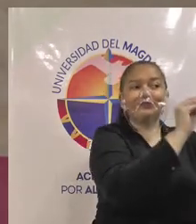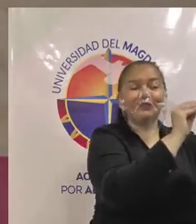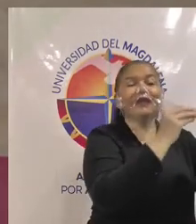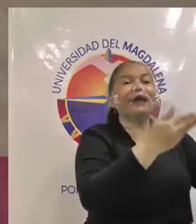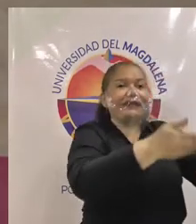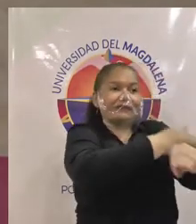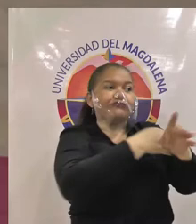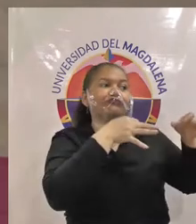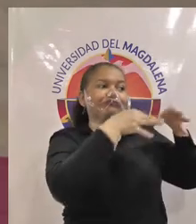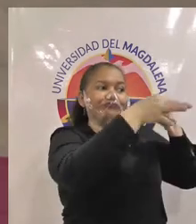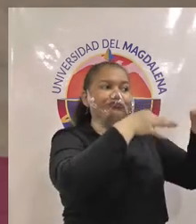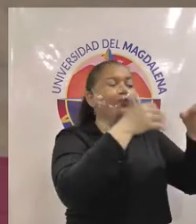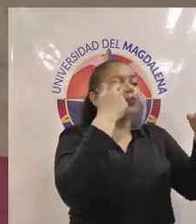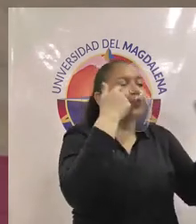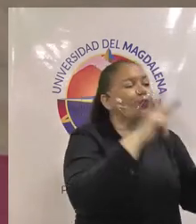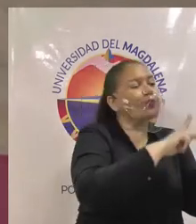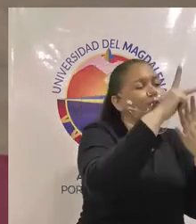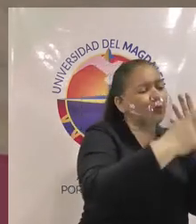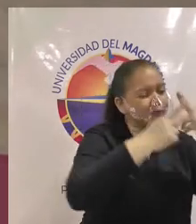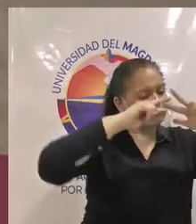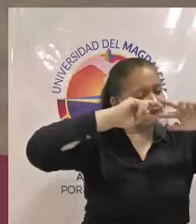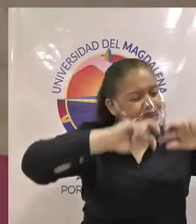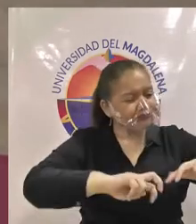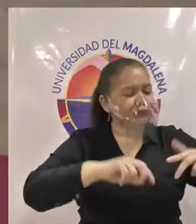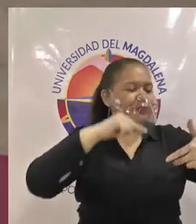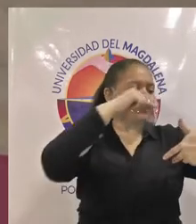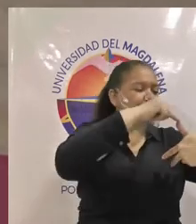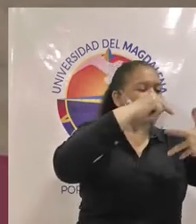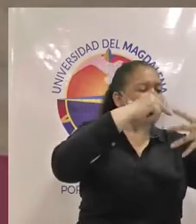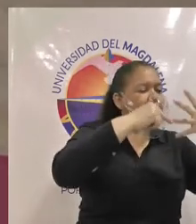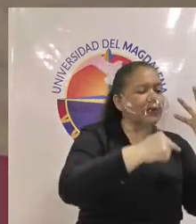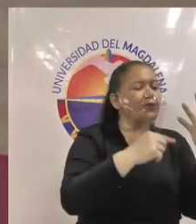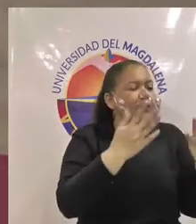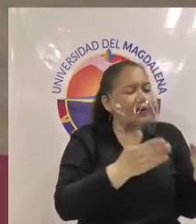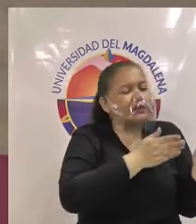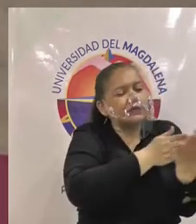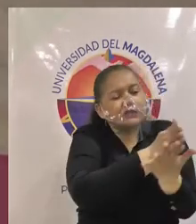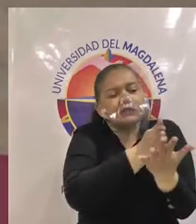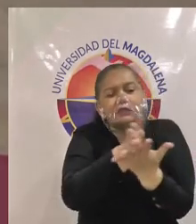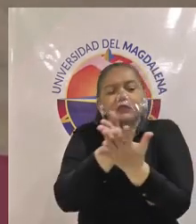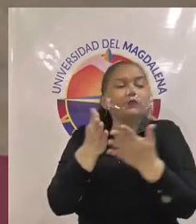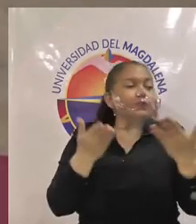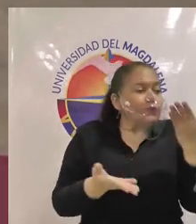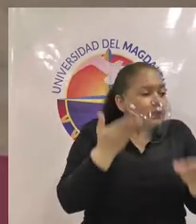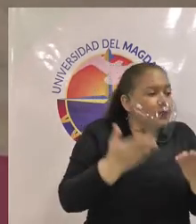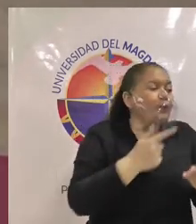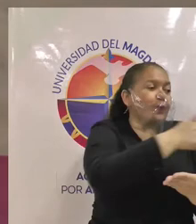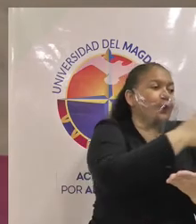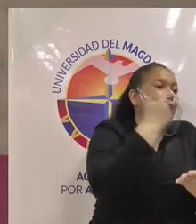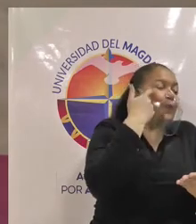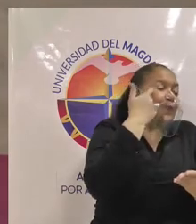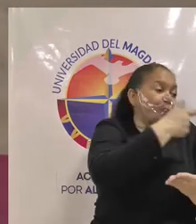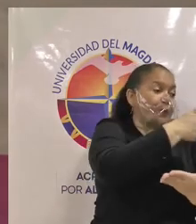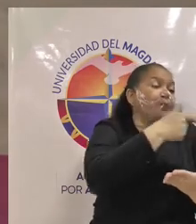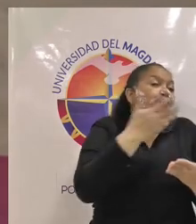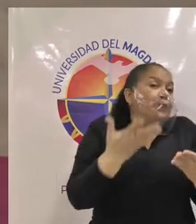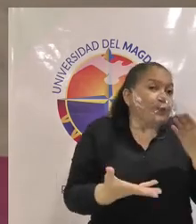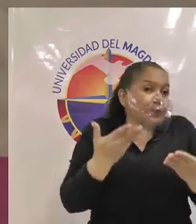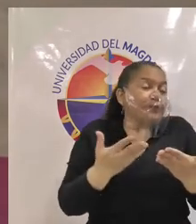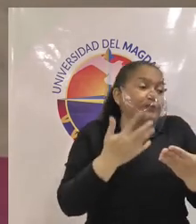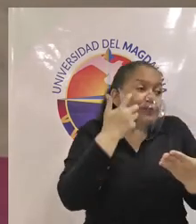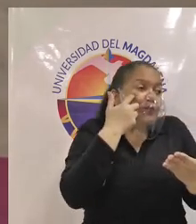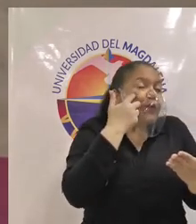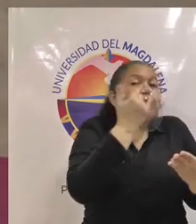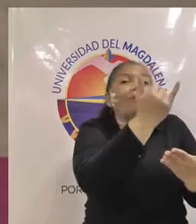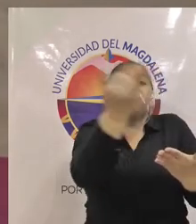explicando cómo se tiene que armar un proyecto de investigación cuáles son las rutas para armar un proyecto de investigación y qué revista a excepción de todo lo que podemos